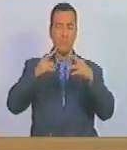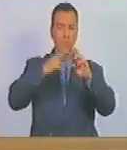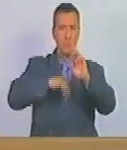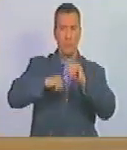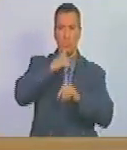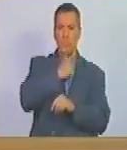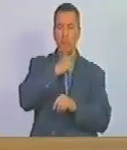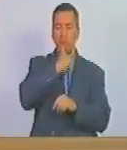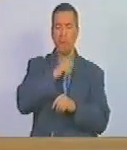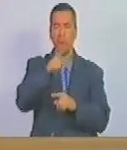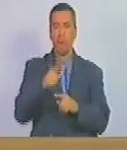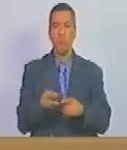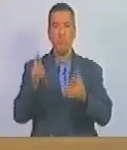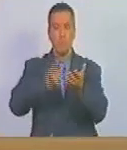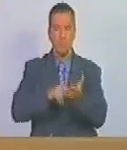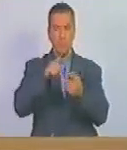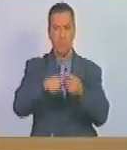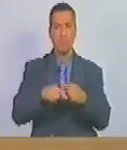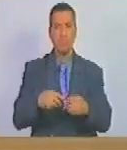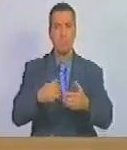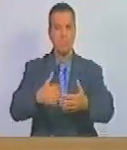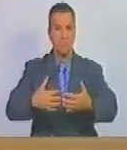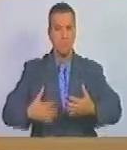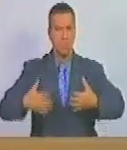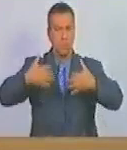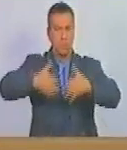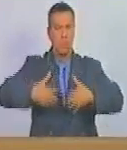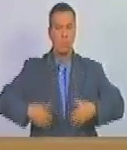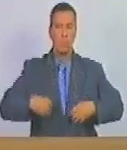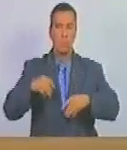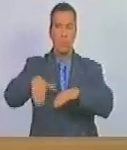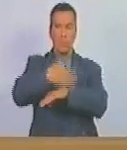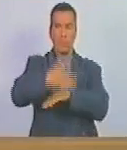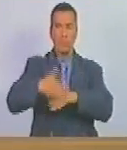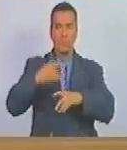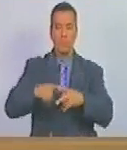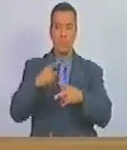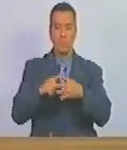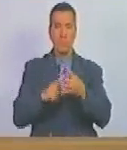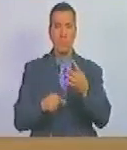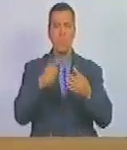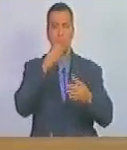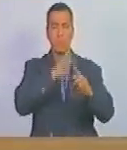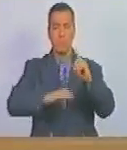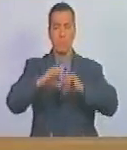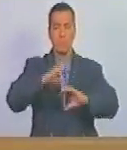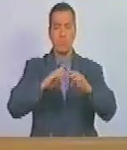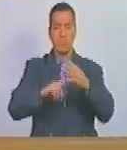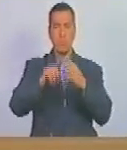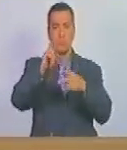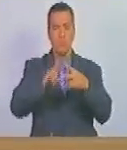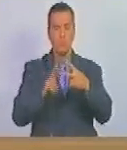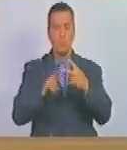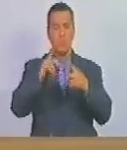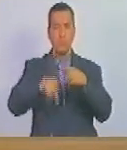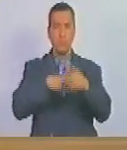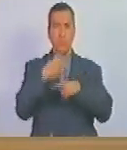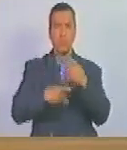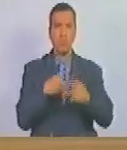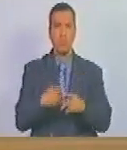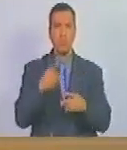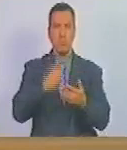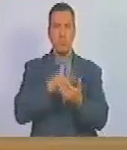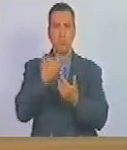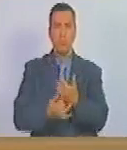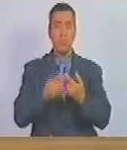y resistencia reivindicando su majestuosidad sus calles y su diversidad cultural segundo desarrollar planes